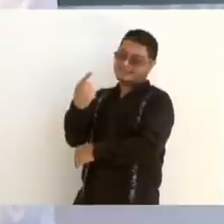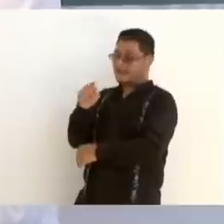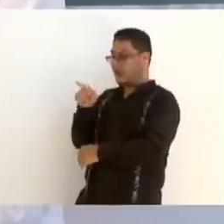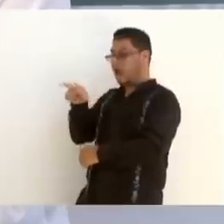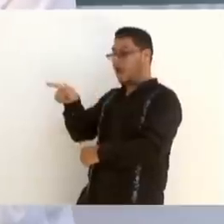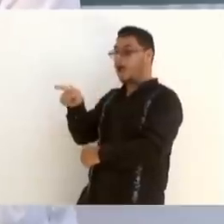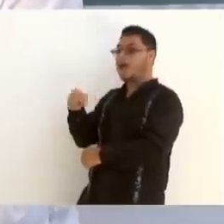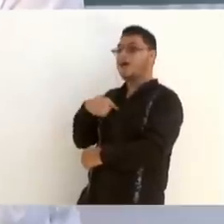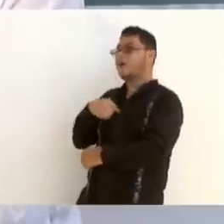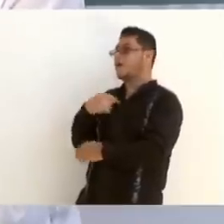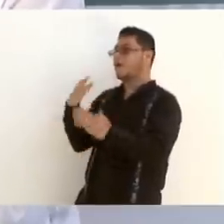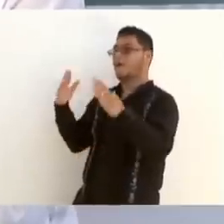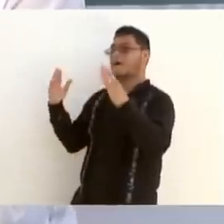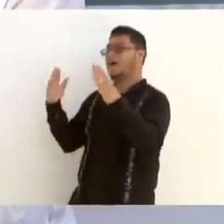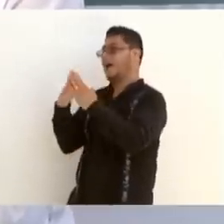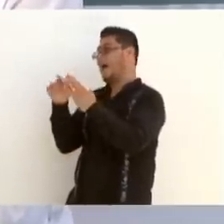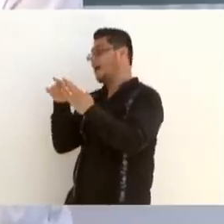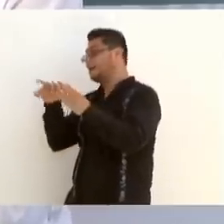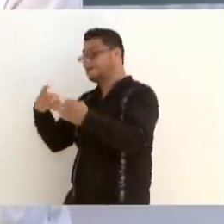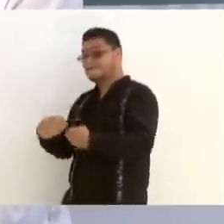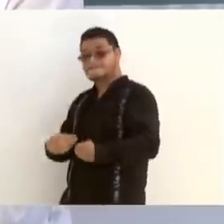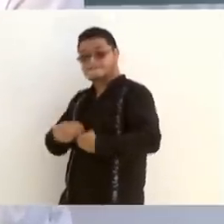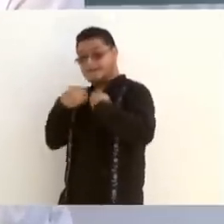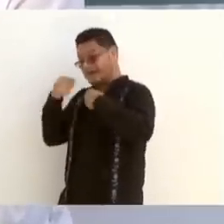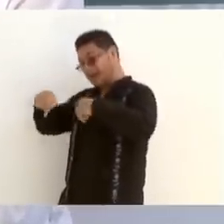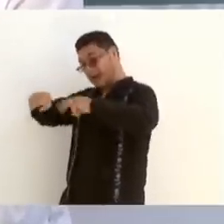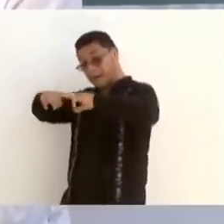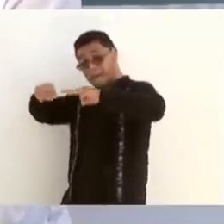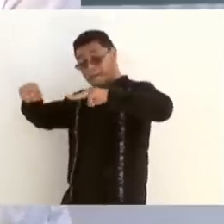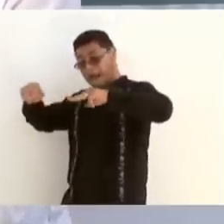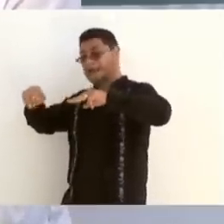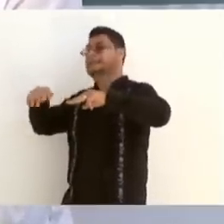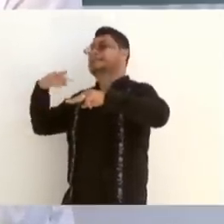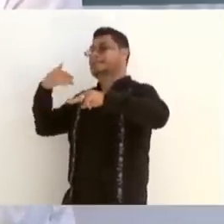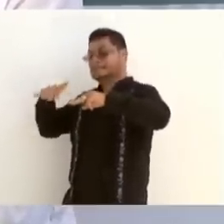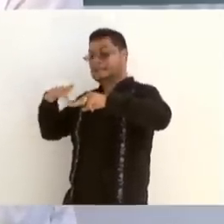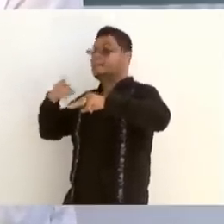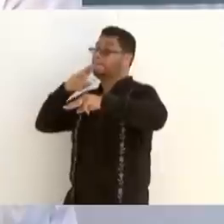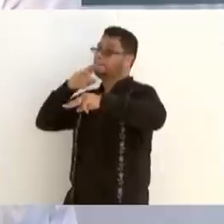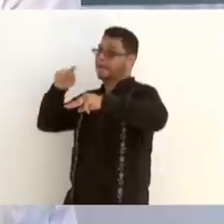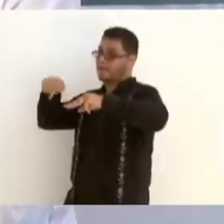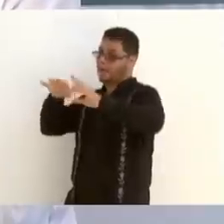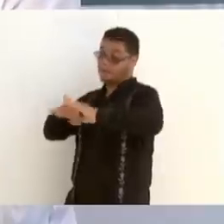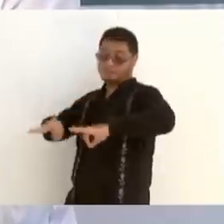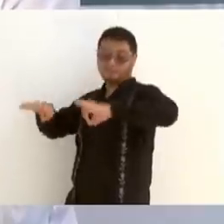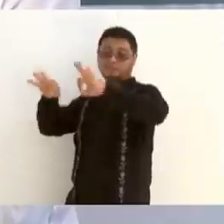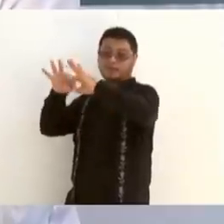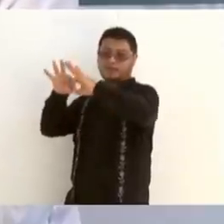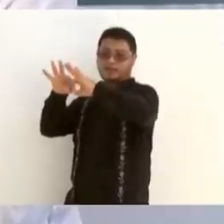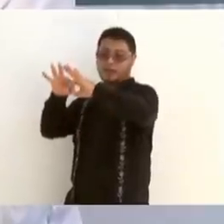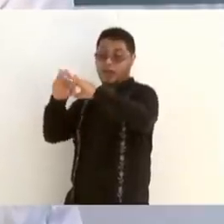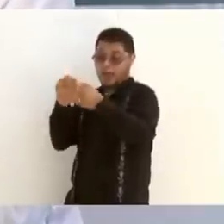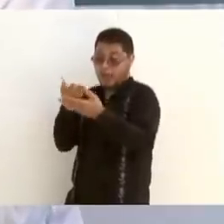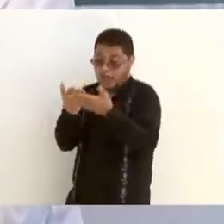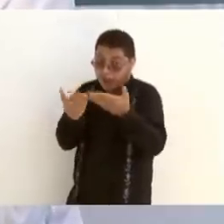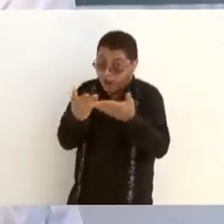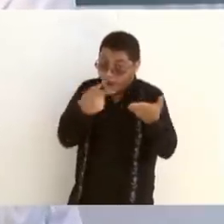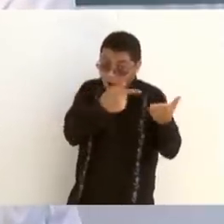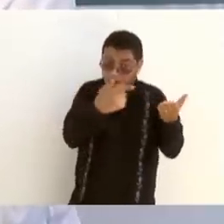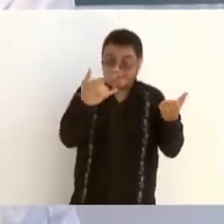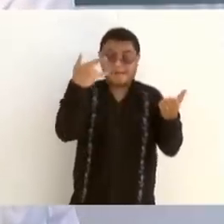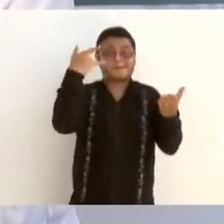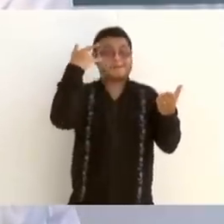mundo. Por eso la importancia de Campeche, que era